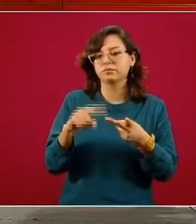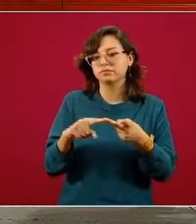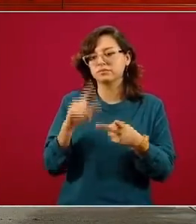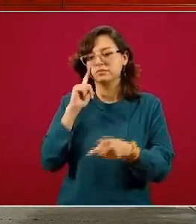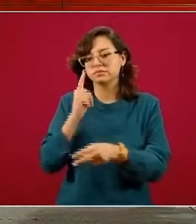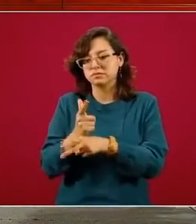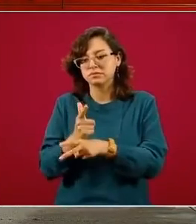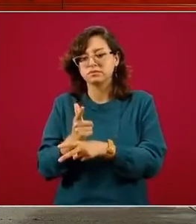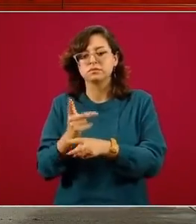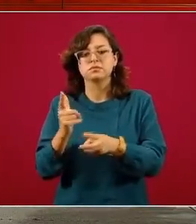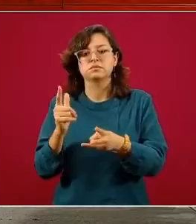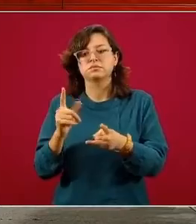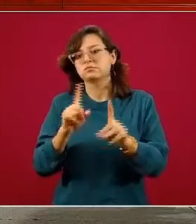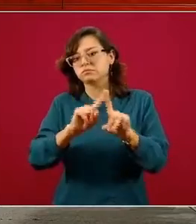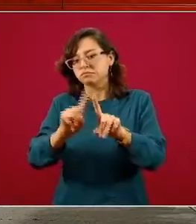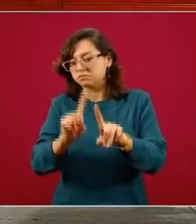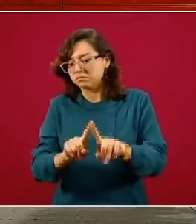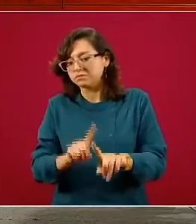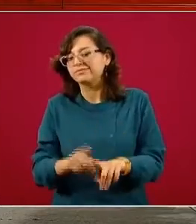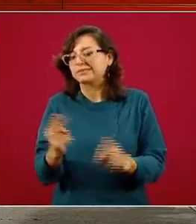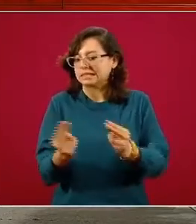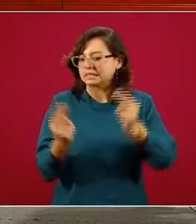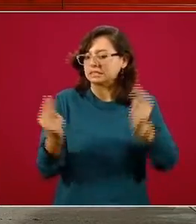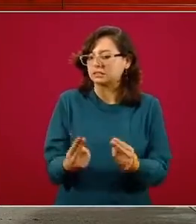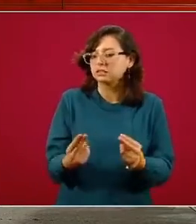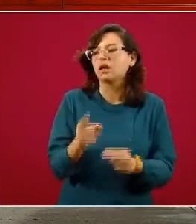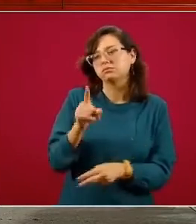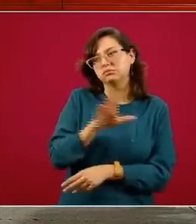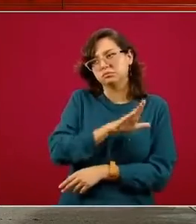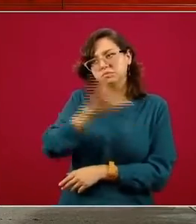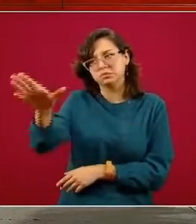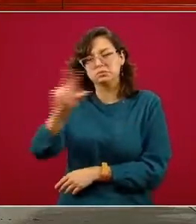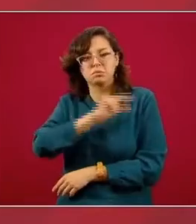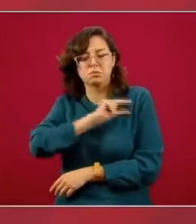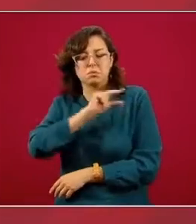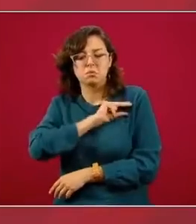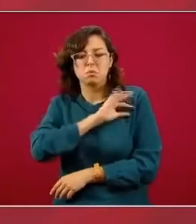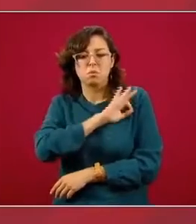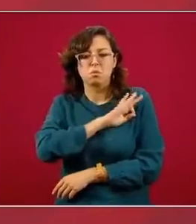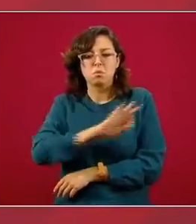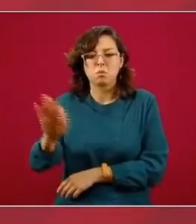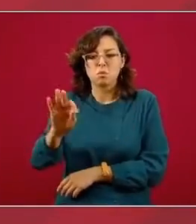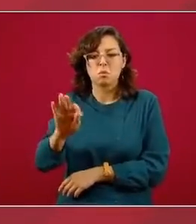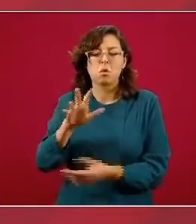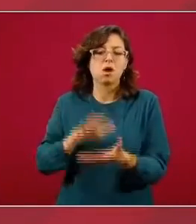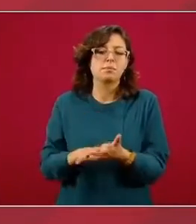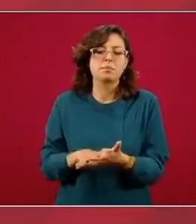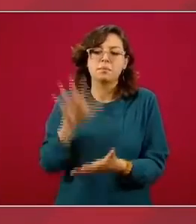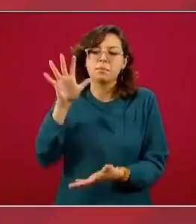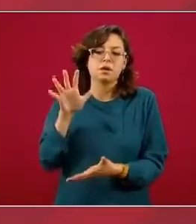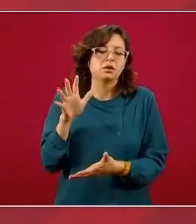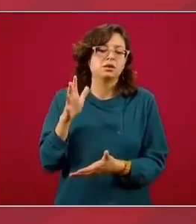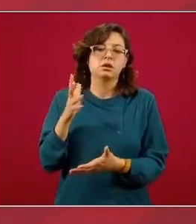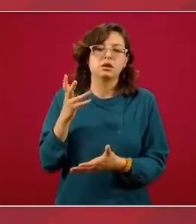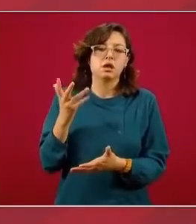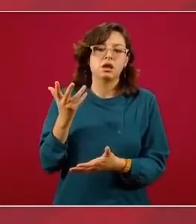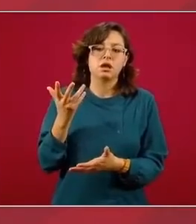diagnósticas, en varios otros, que son de mayor frecuencia. El mayor volumen de consultas ocurren por estas